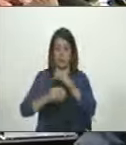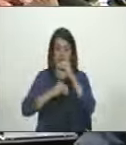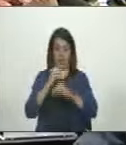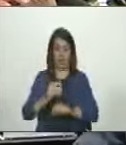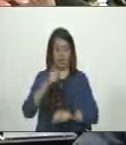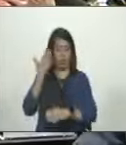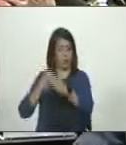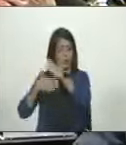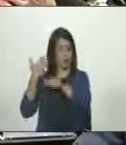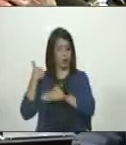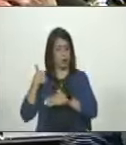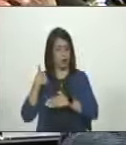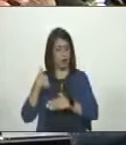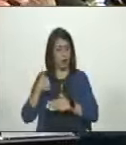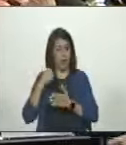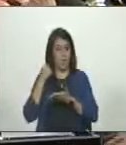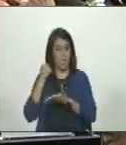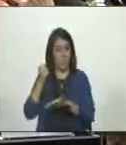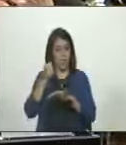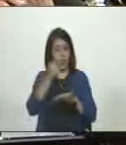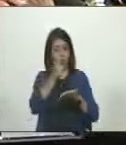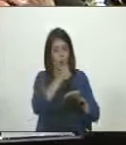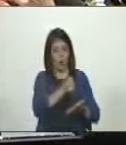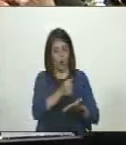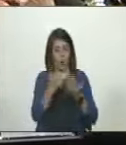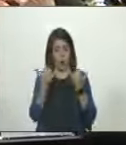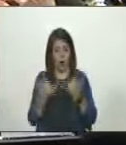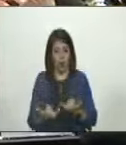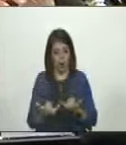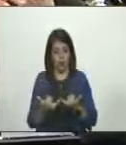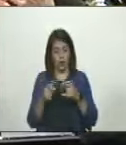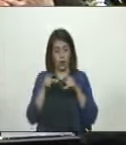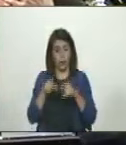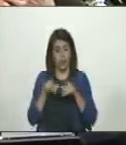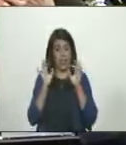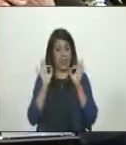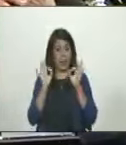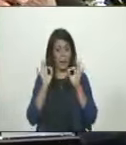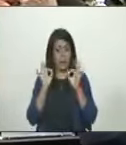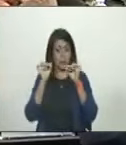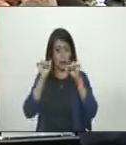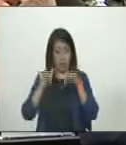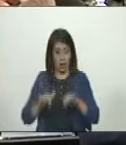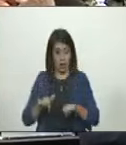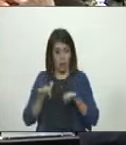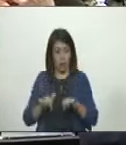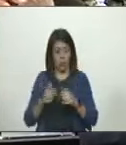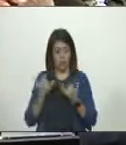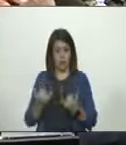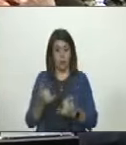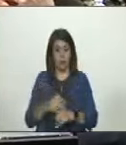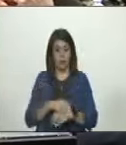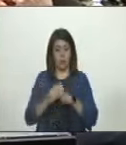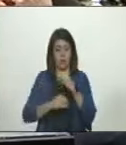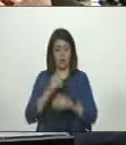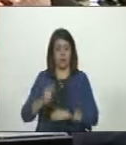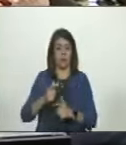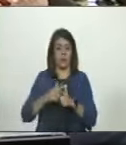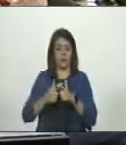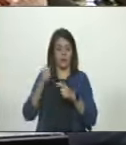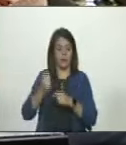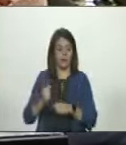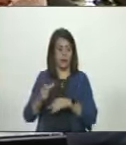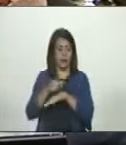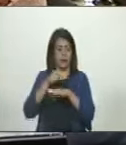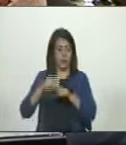aplicó en el pasado de bonificar los salarios. Ahora, hay una situación muy especial en este momento. No es el capricho del